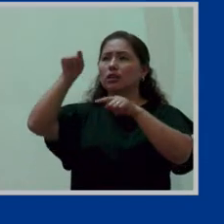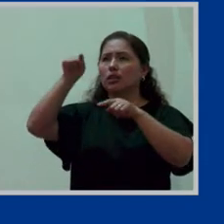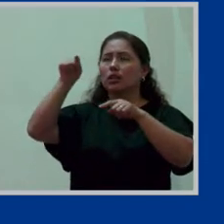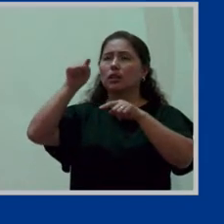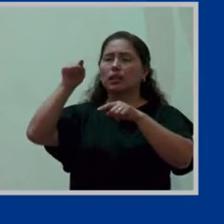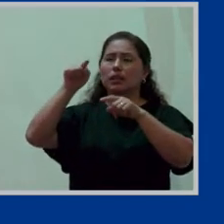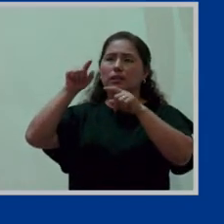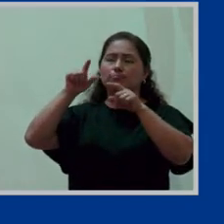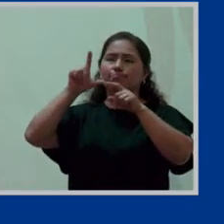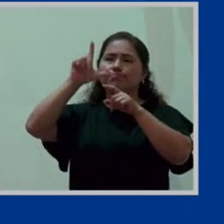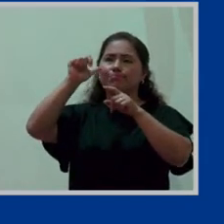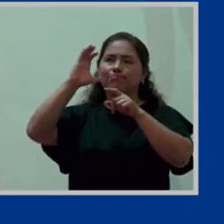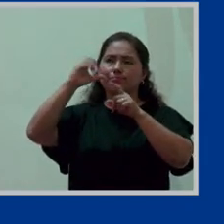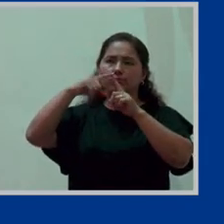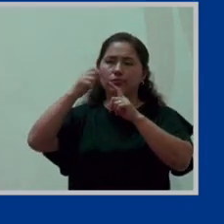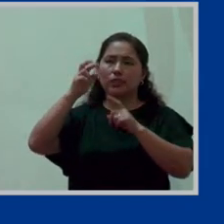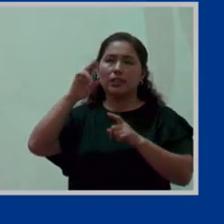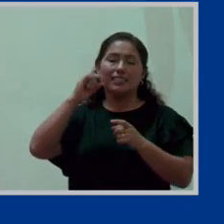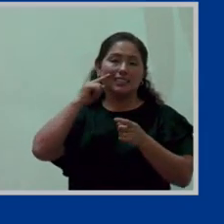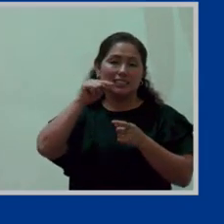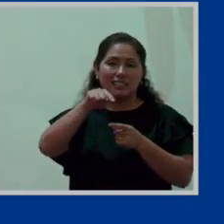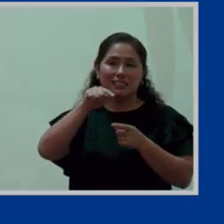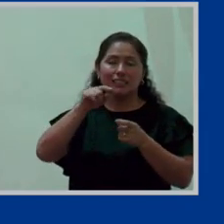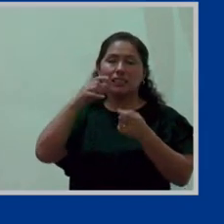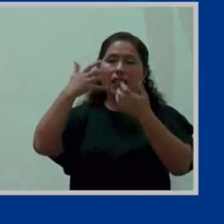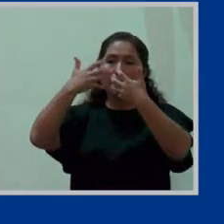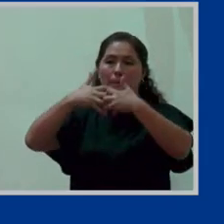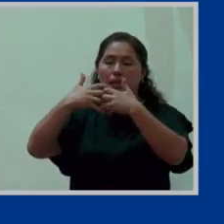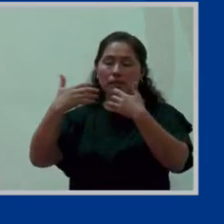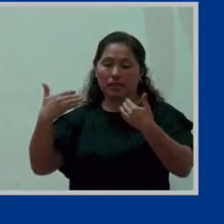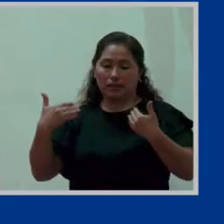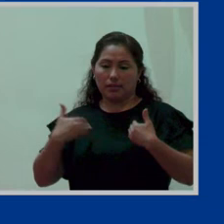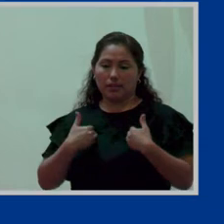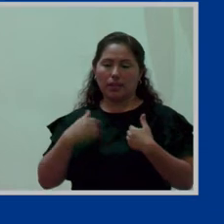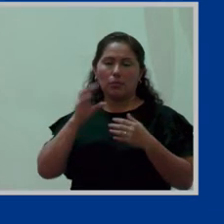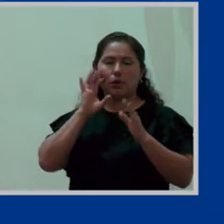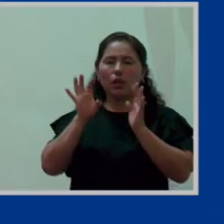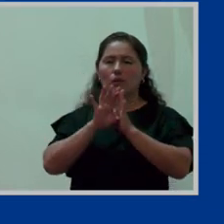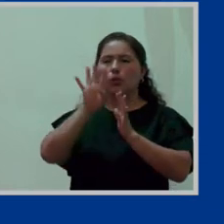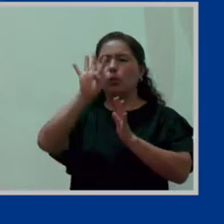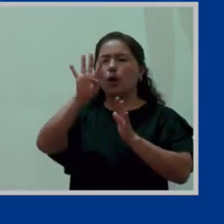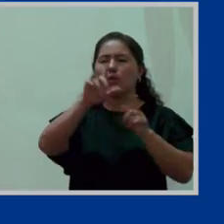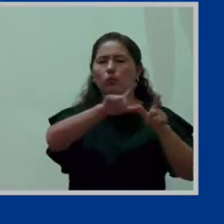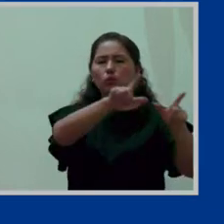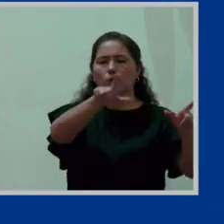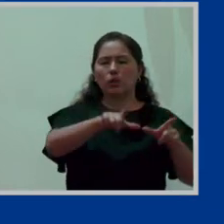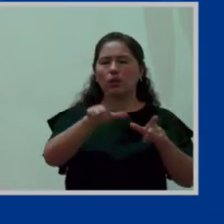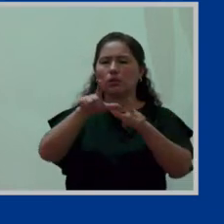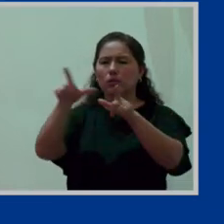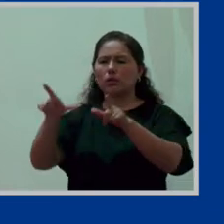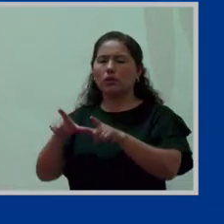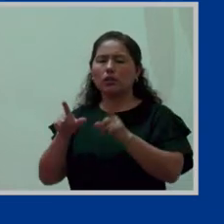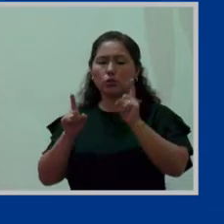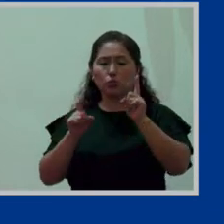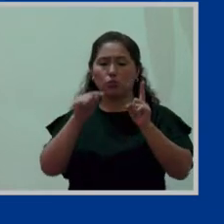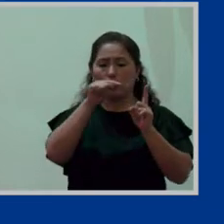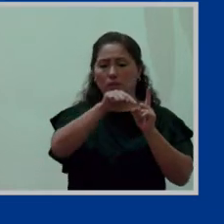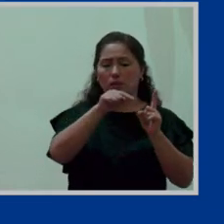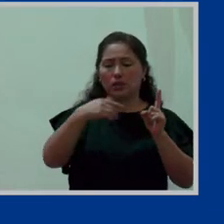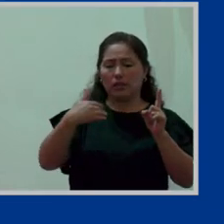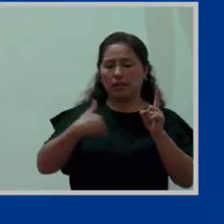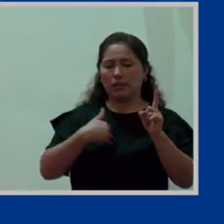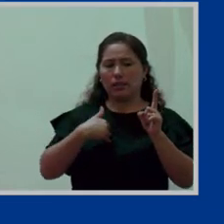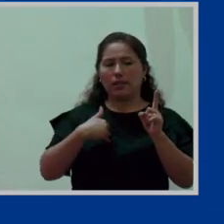en edad fértil si la empresa tiene cuatro sedes en una sede tiene